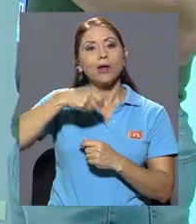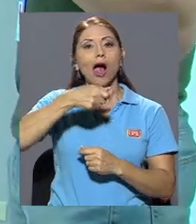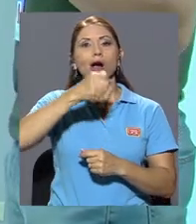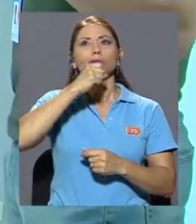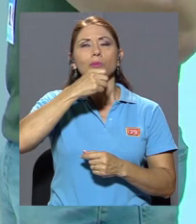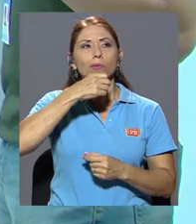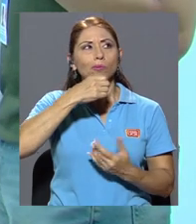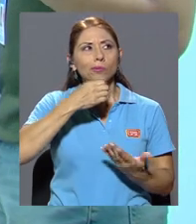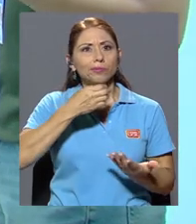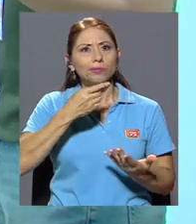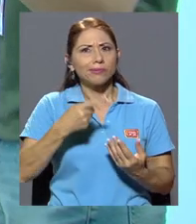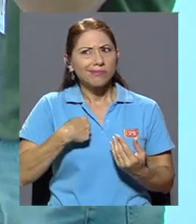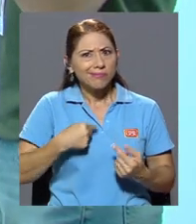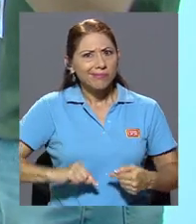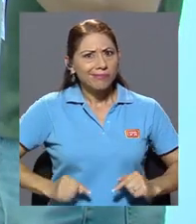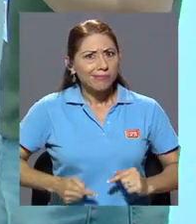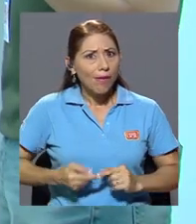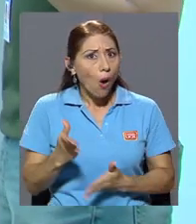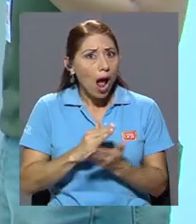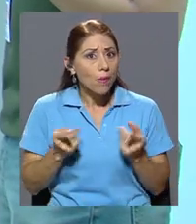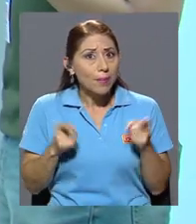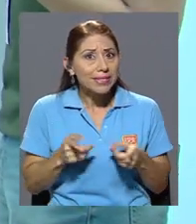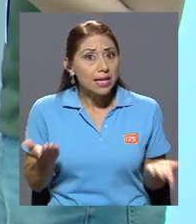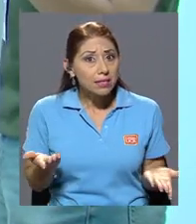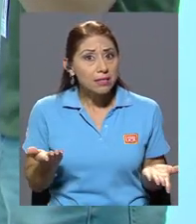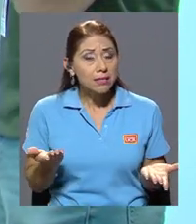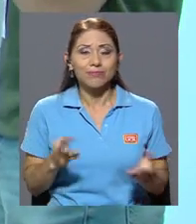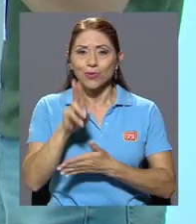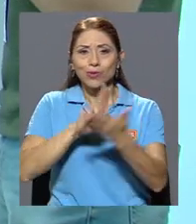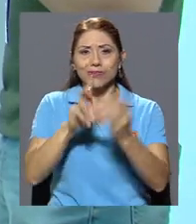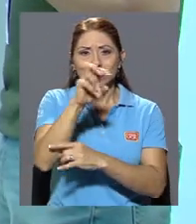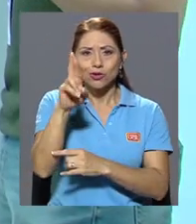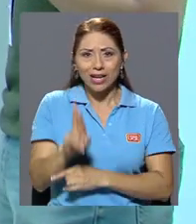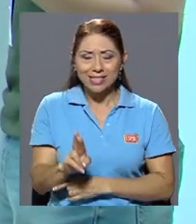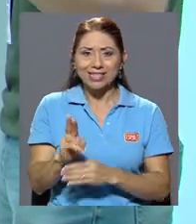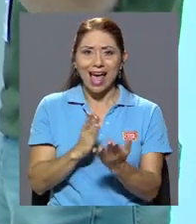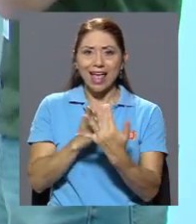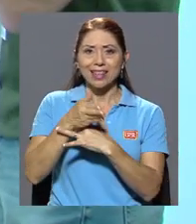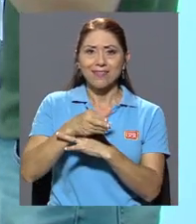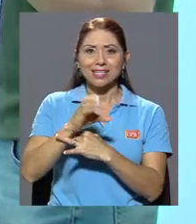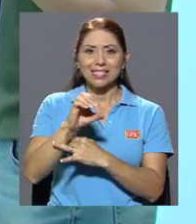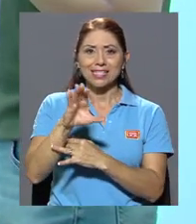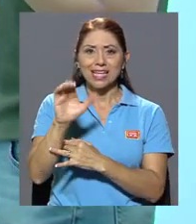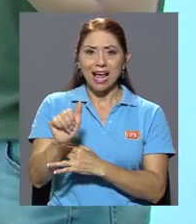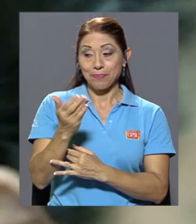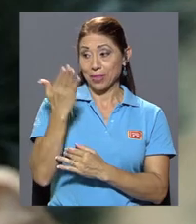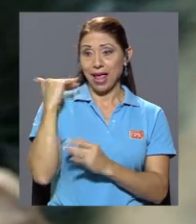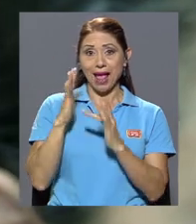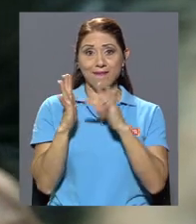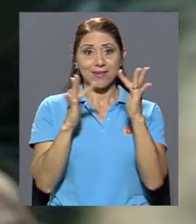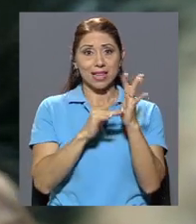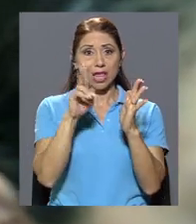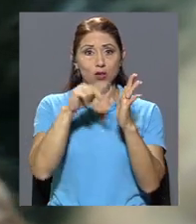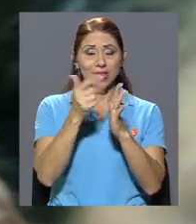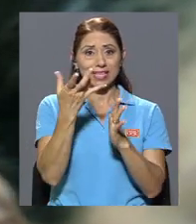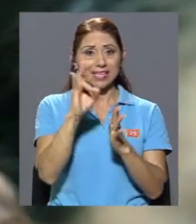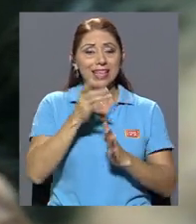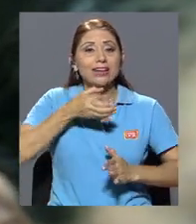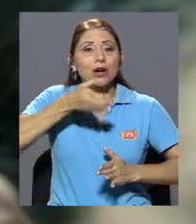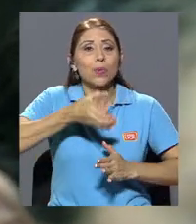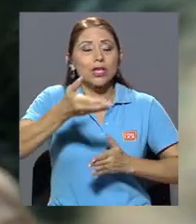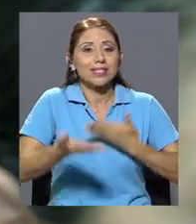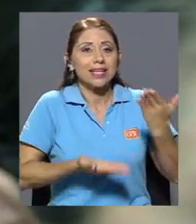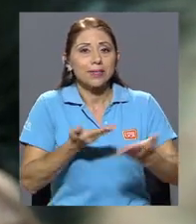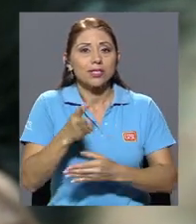me va a provocar algo. La Universidad de Costa Rica, a través del SICA, recomendó en abril del 2017 al